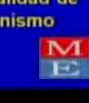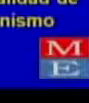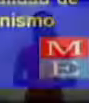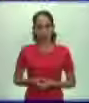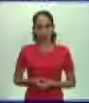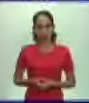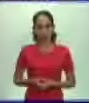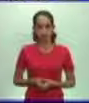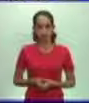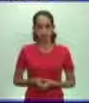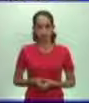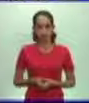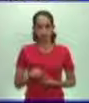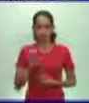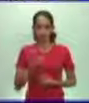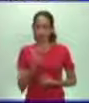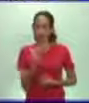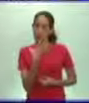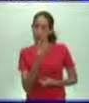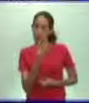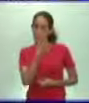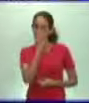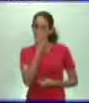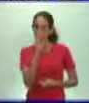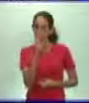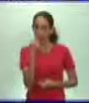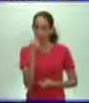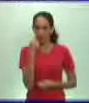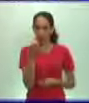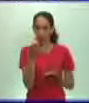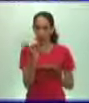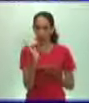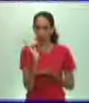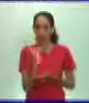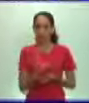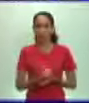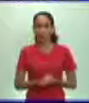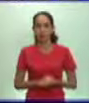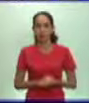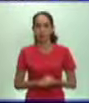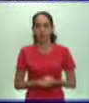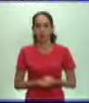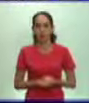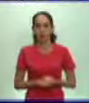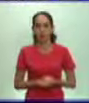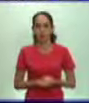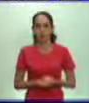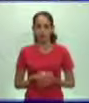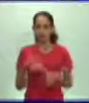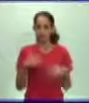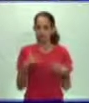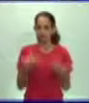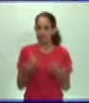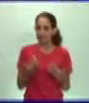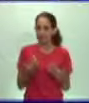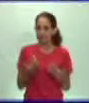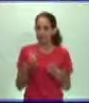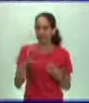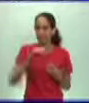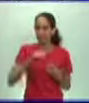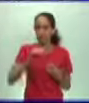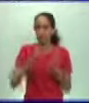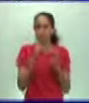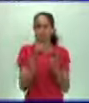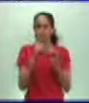Bueno, me gustaría preguntarles mientras ustedes van viendo y terminando de tomar nota. ¿Representa en la actualidad la Iglesia